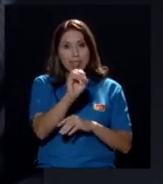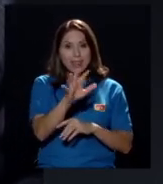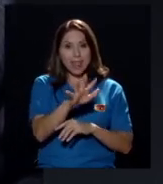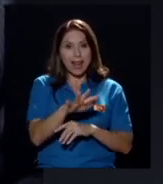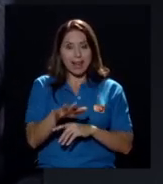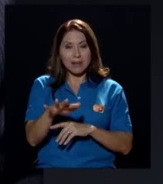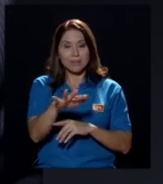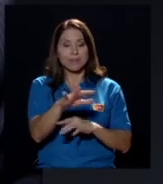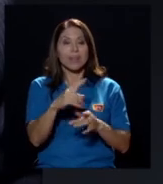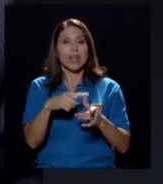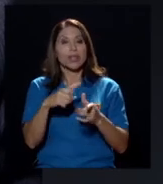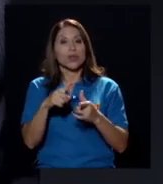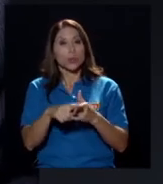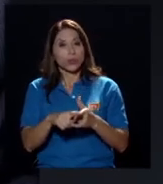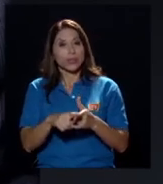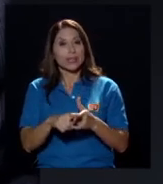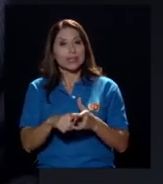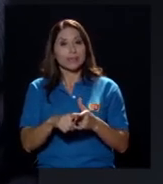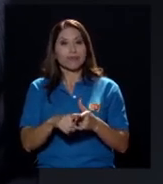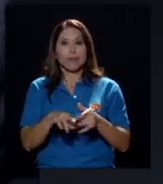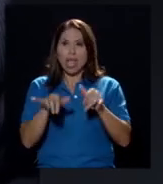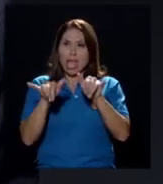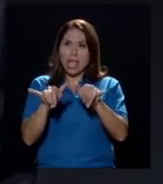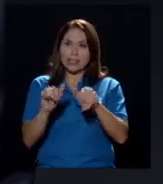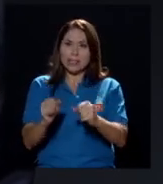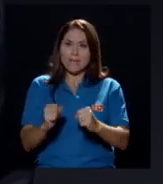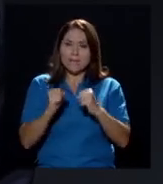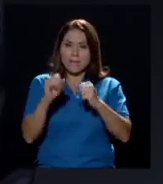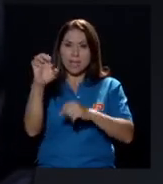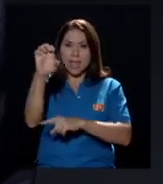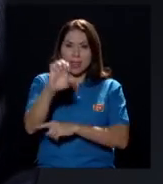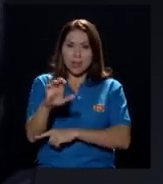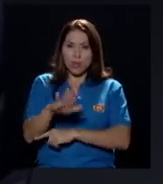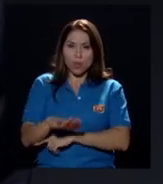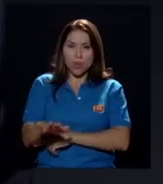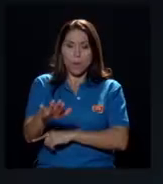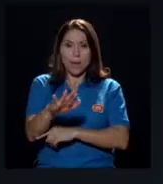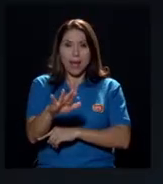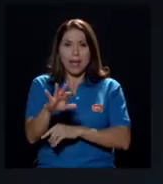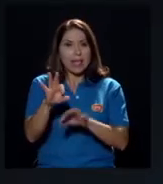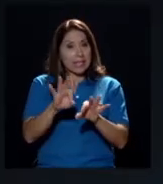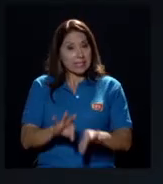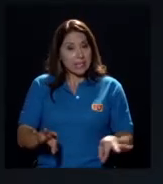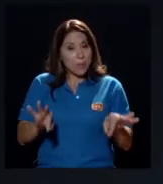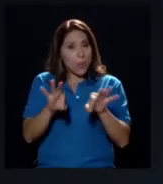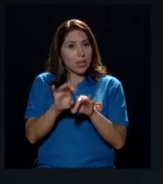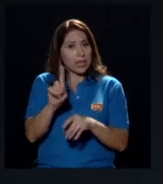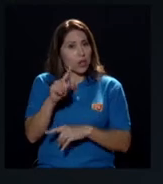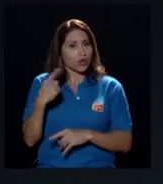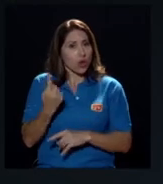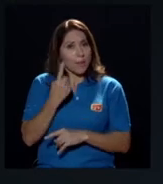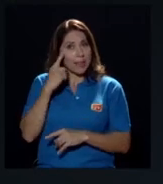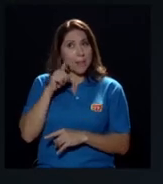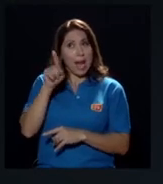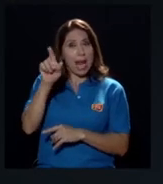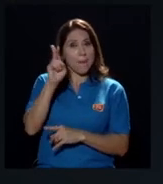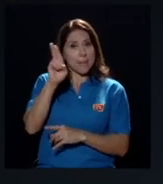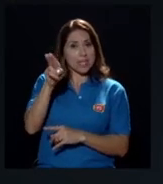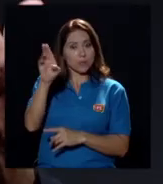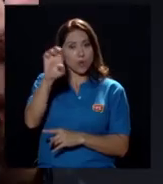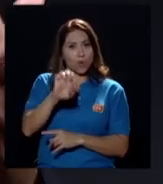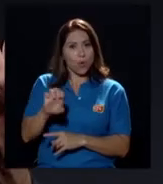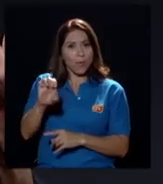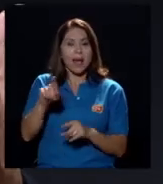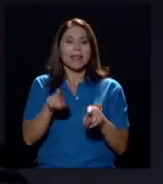entonces en Europa es importante no solamente para Europa mismo pero también para muchos